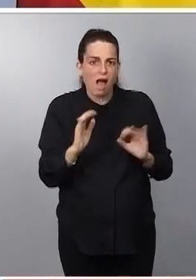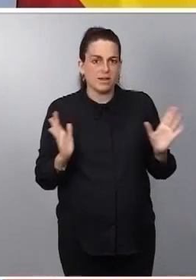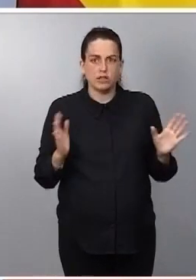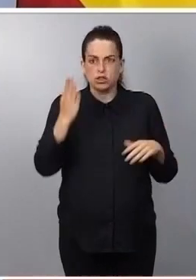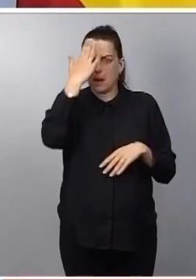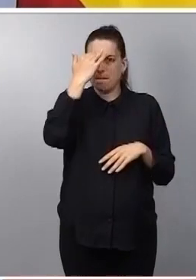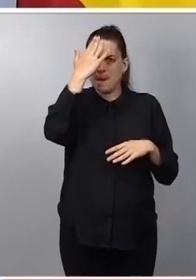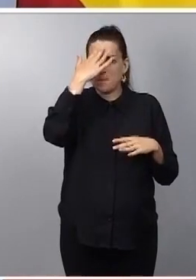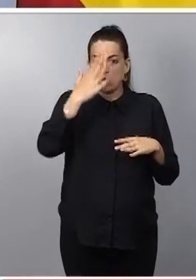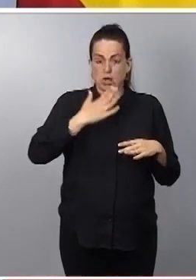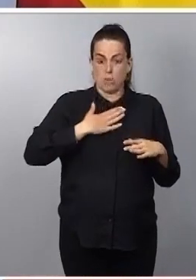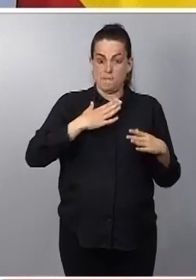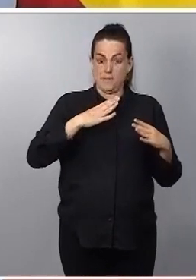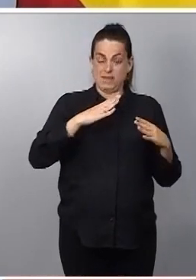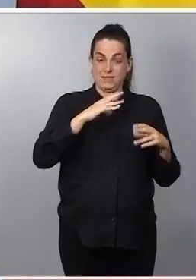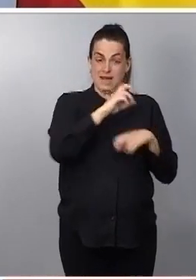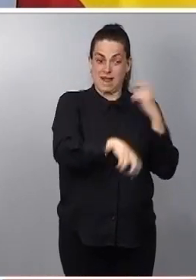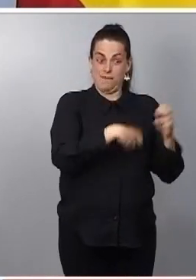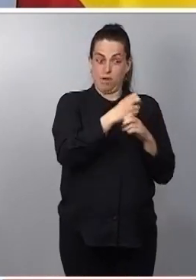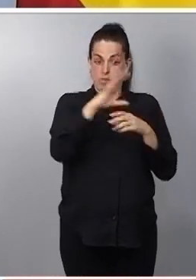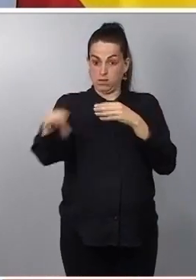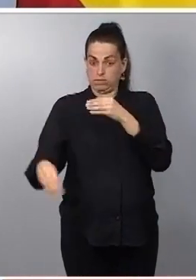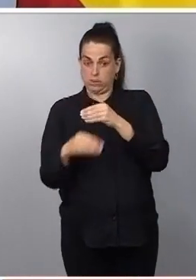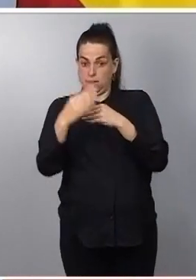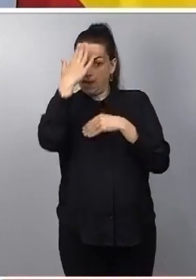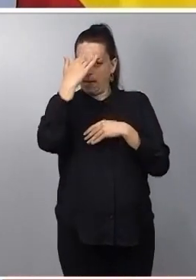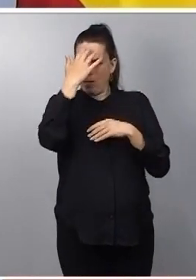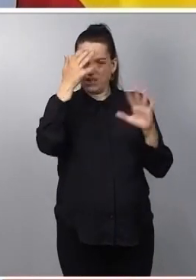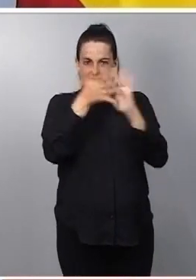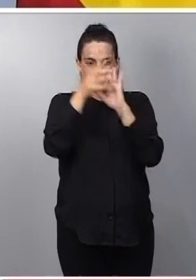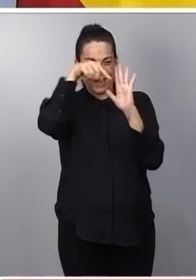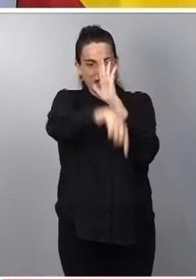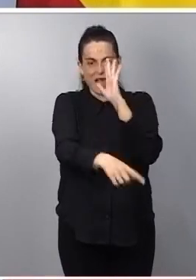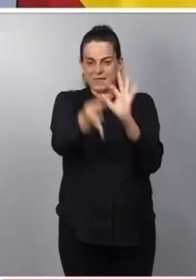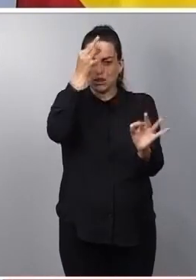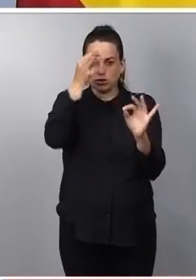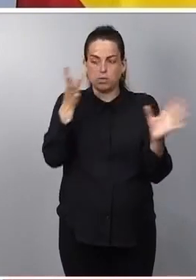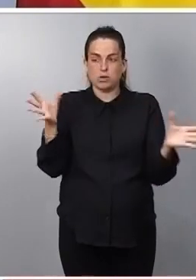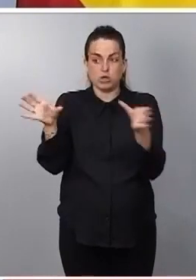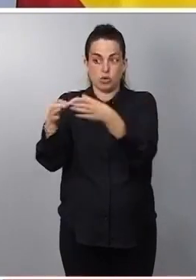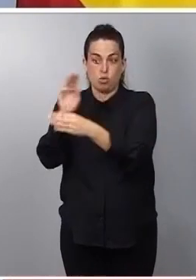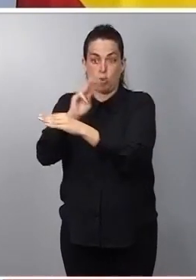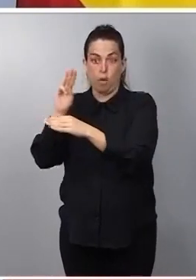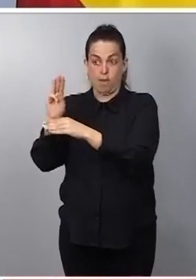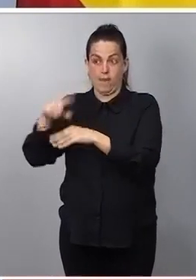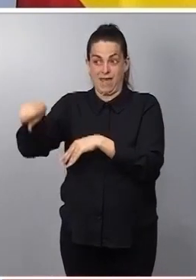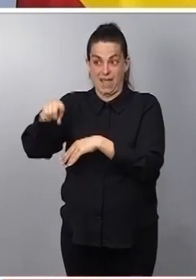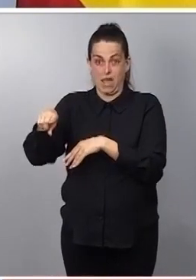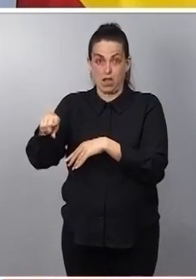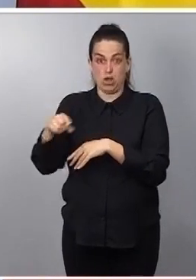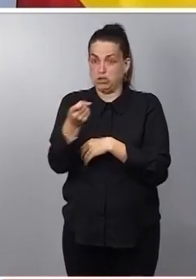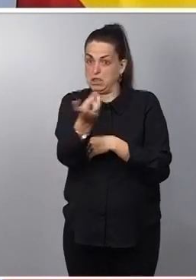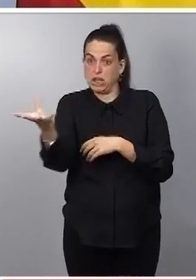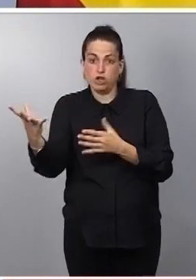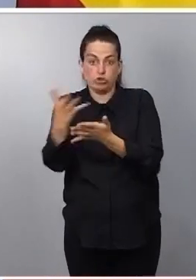memorias que acompañan nuestras reformas, son extraordinariamente exhaustivas. Y, por supuesto, el Partido Popular, como todos, han tenido